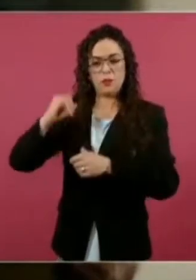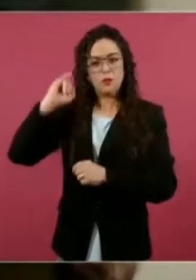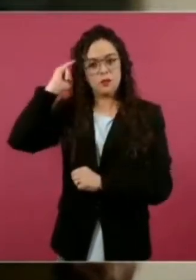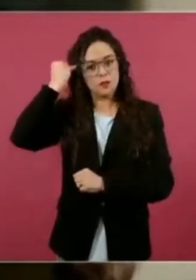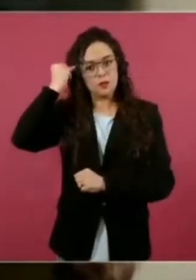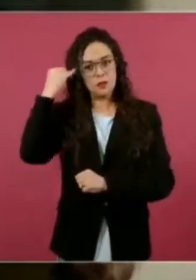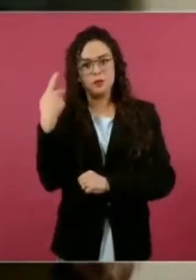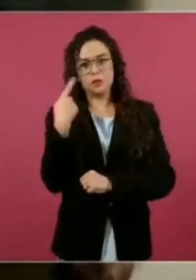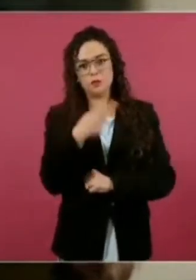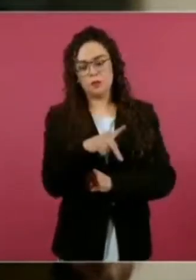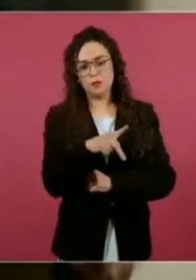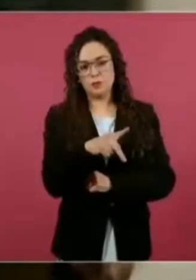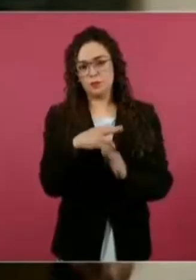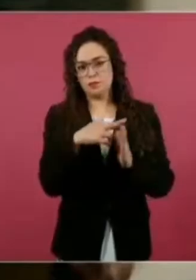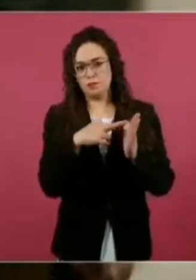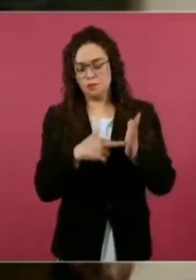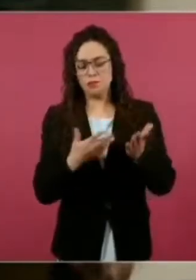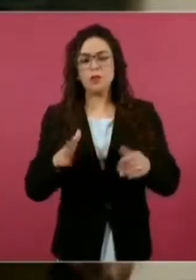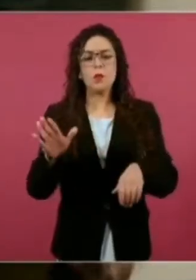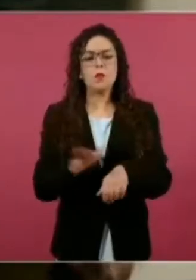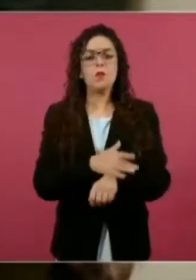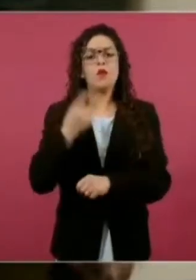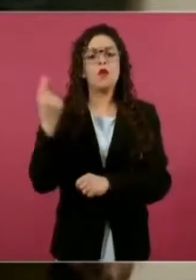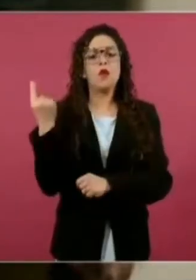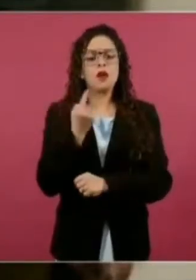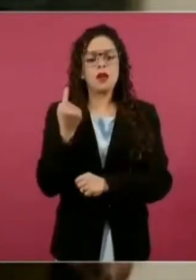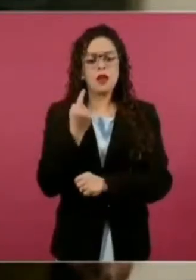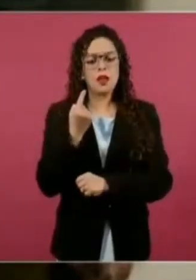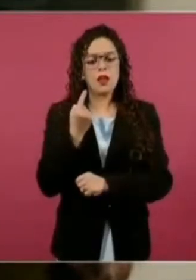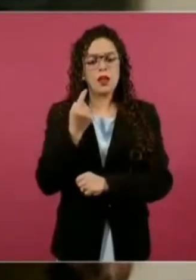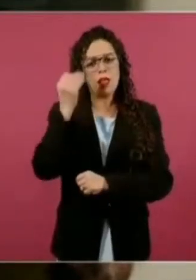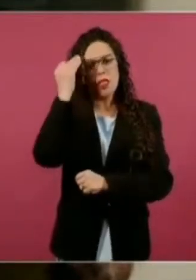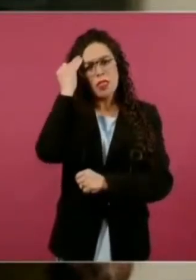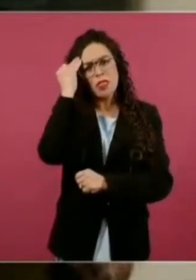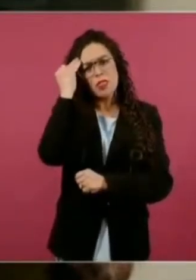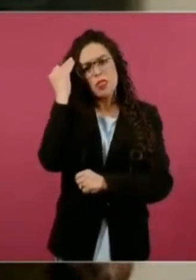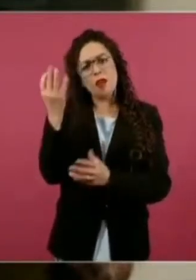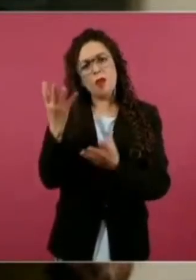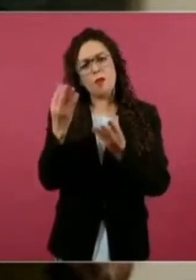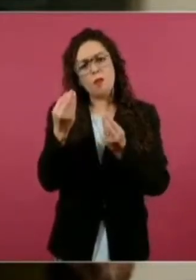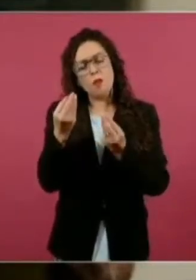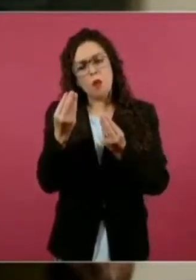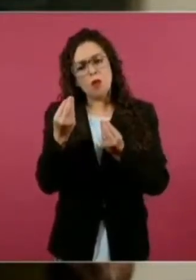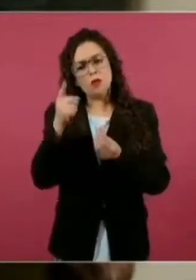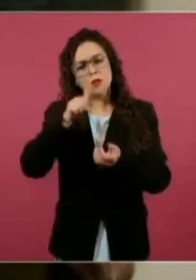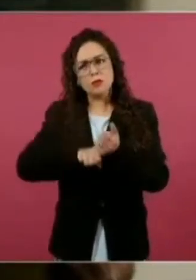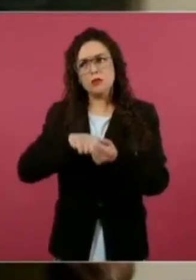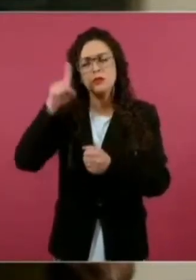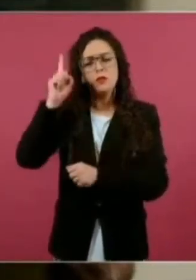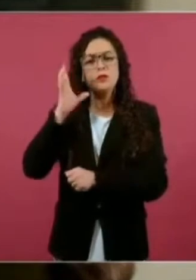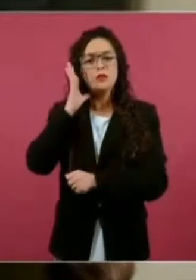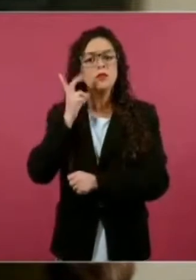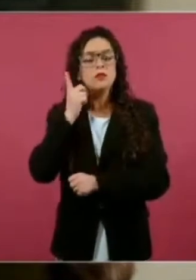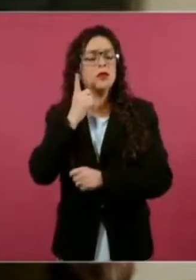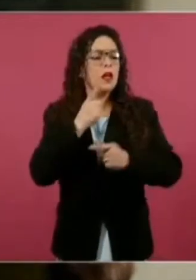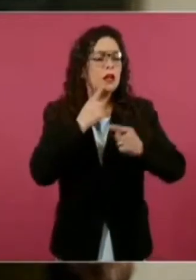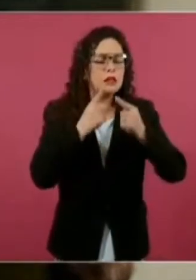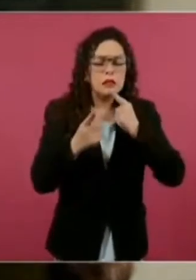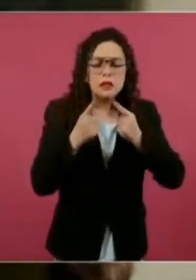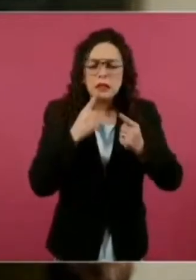¿Por qué se tardó tanto la discusión de esta reforma en el Congreso? Para que después